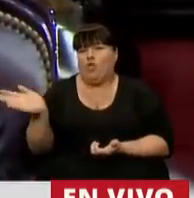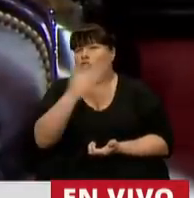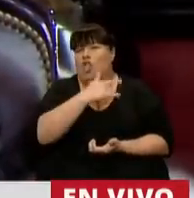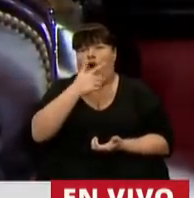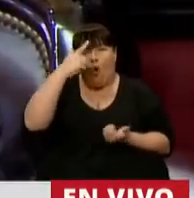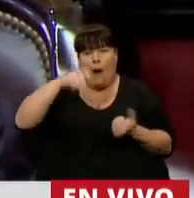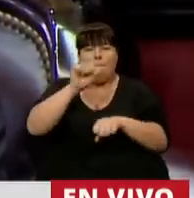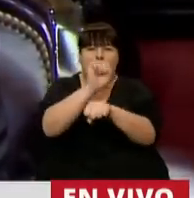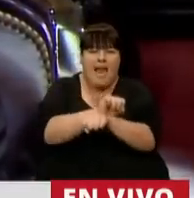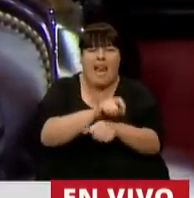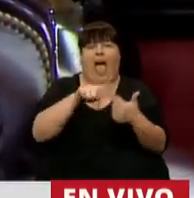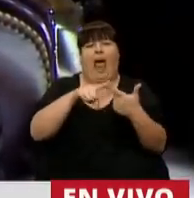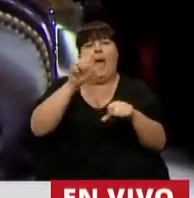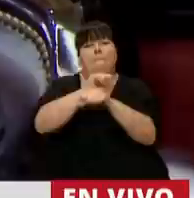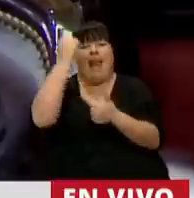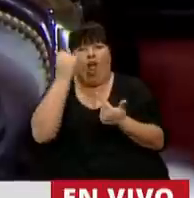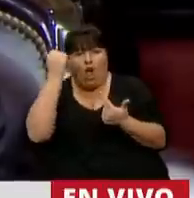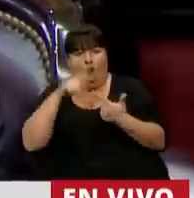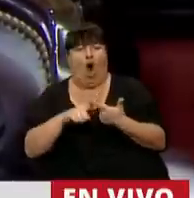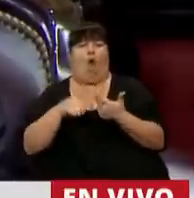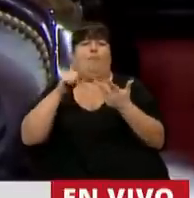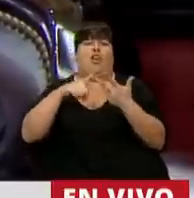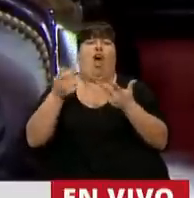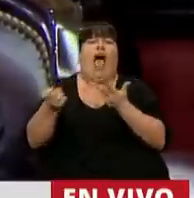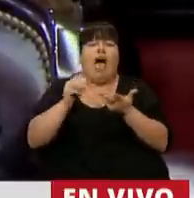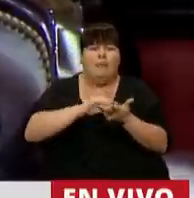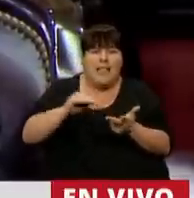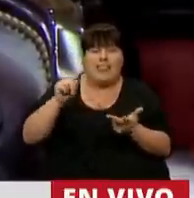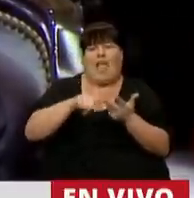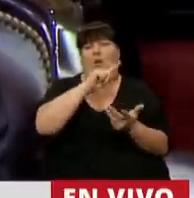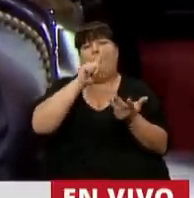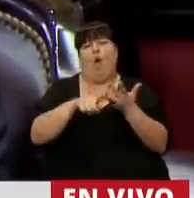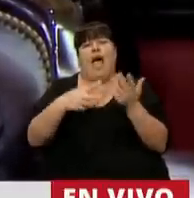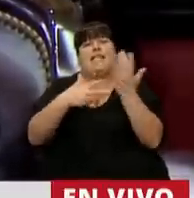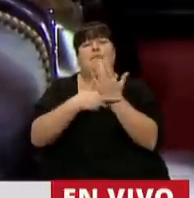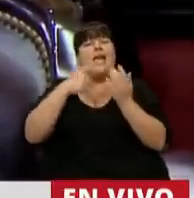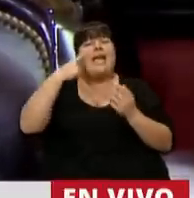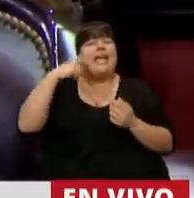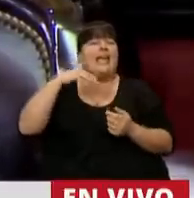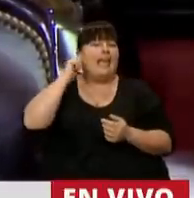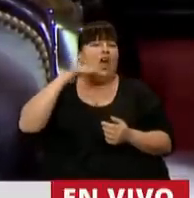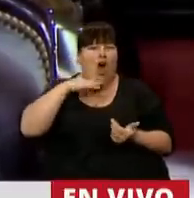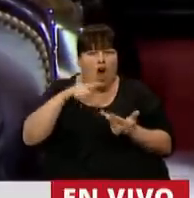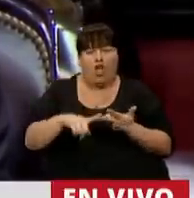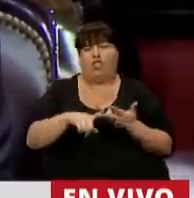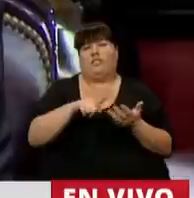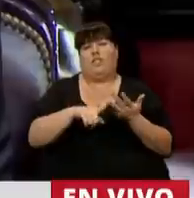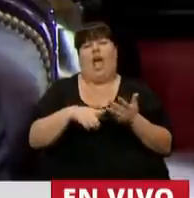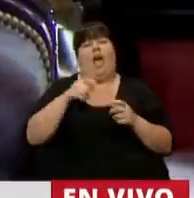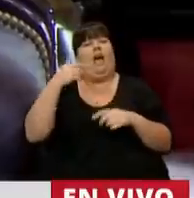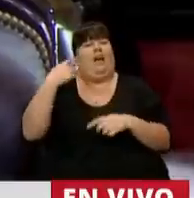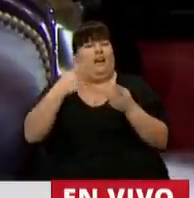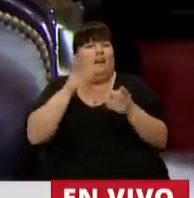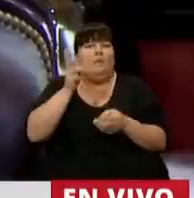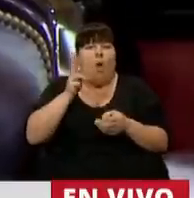los fueros, penal, penal económico, contencioso administrativo, inspección general de justicia, medidas